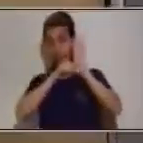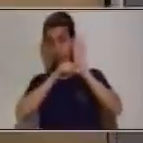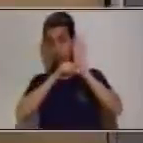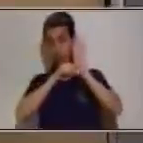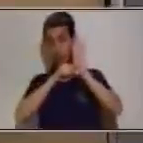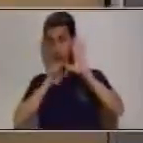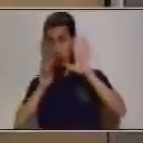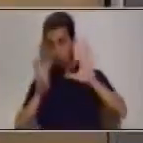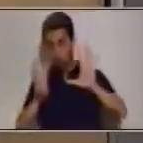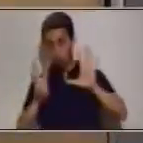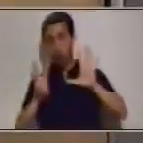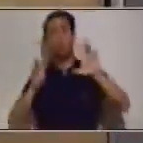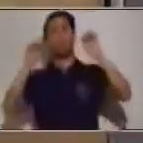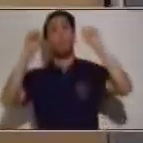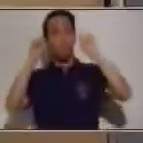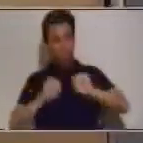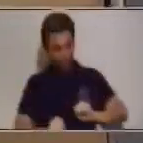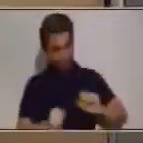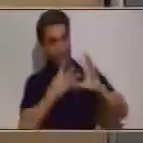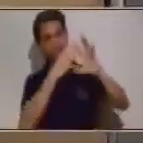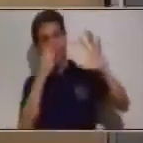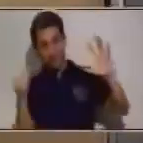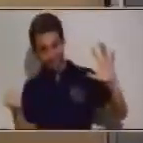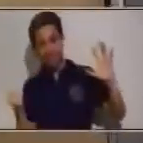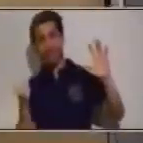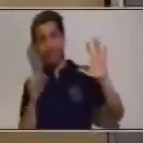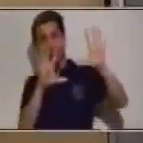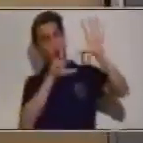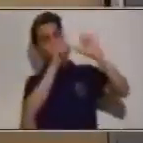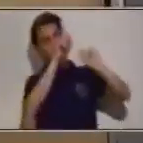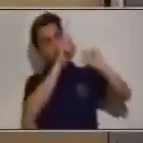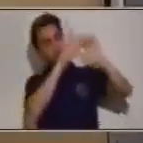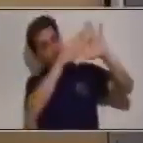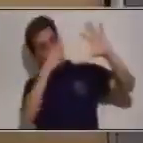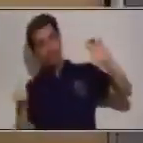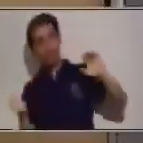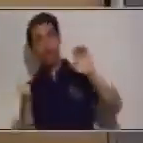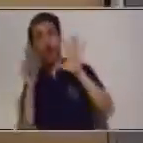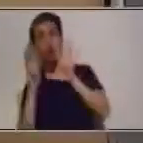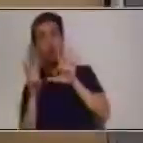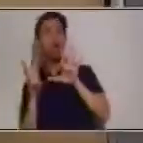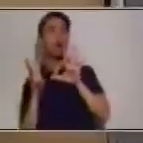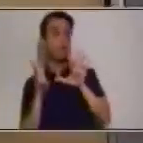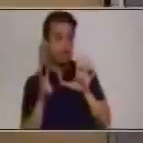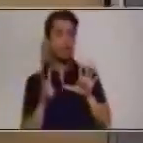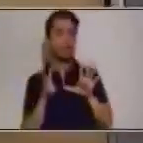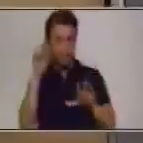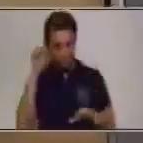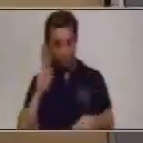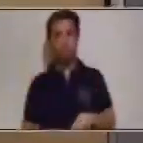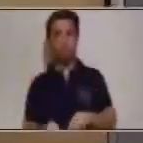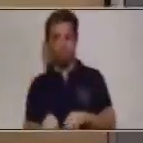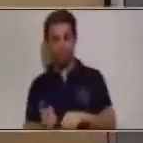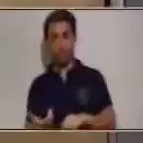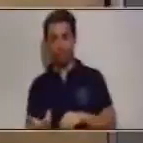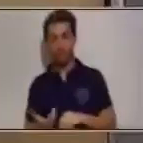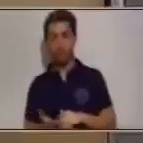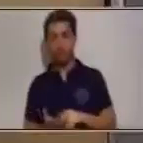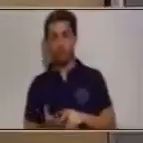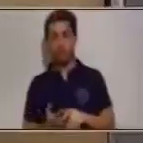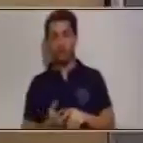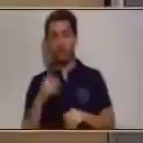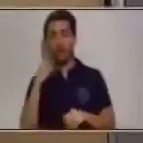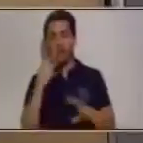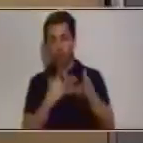puede ser minuendo de ocho. Sí le podemos sustraer ocho a once. y cuál